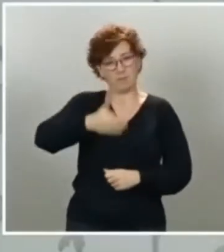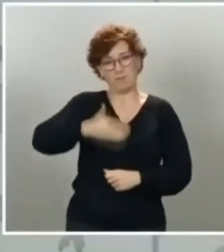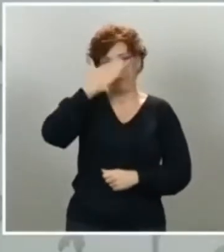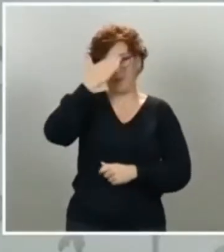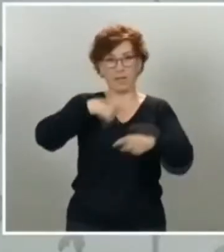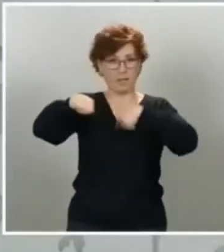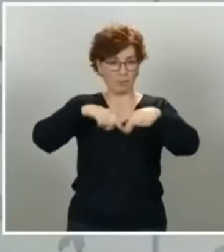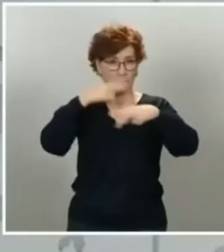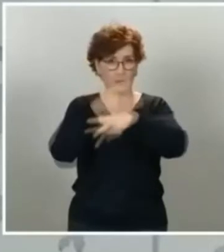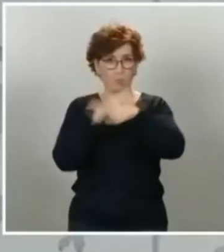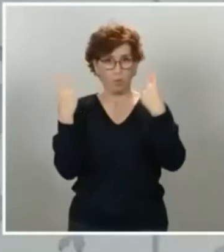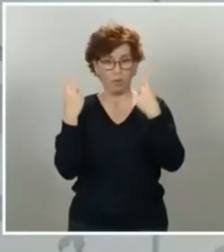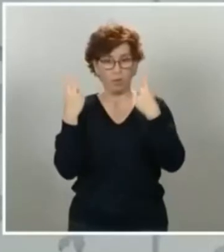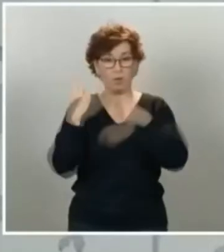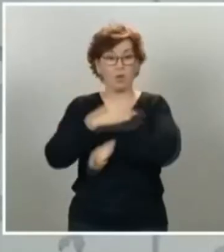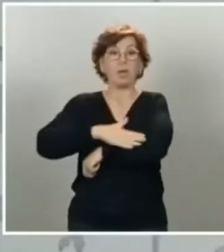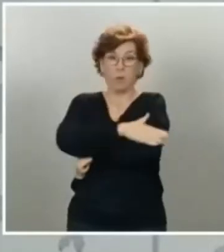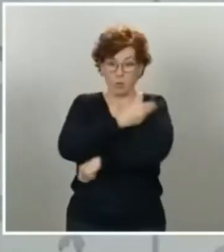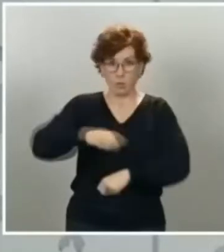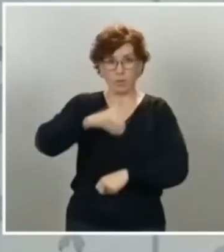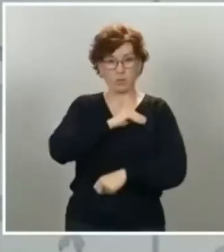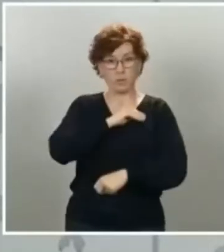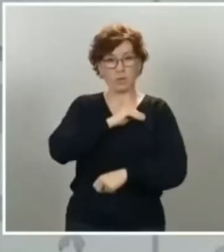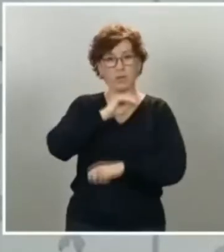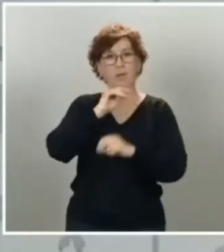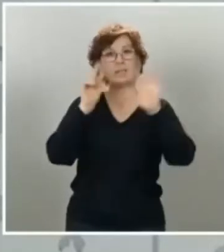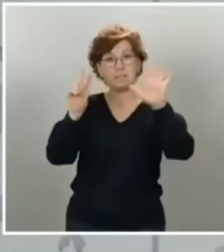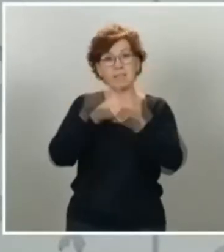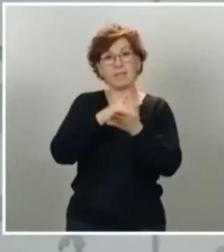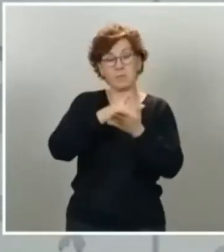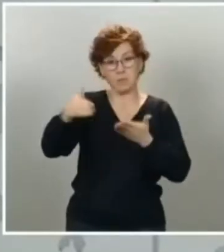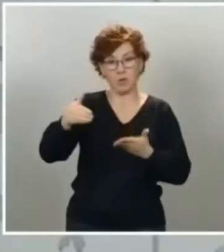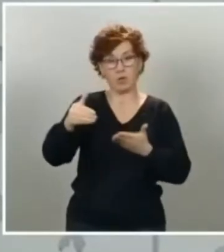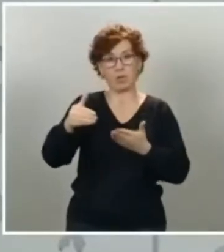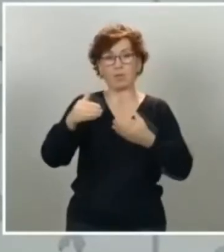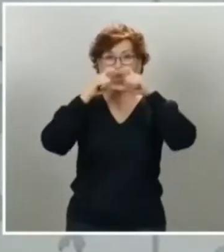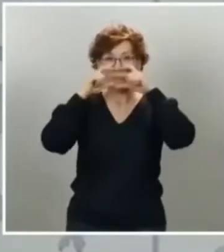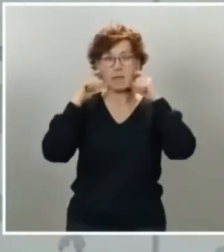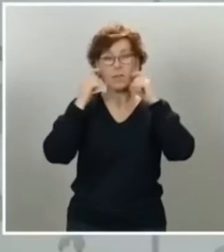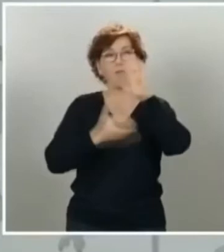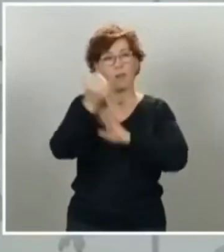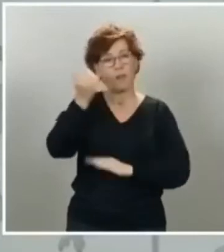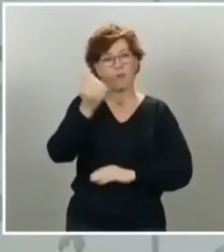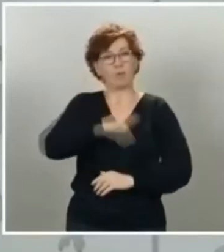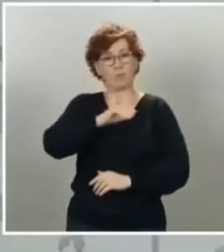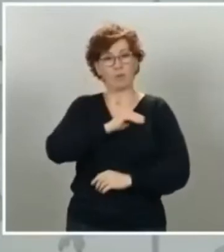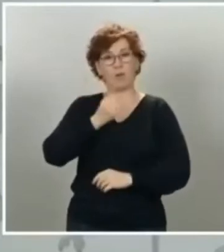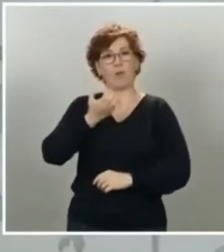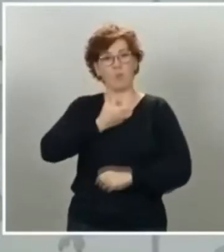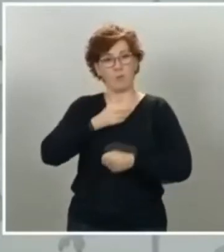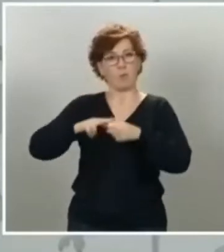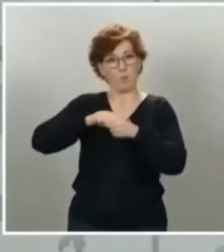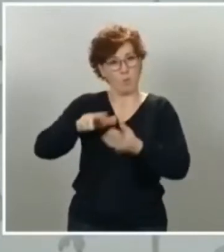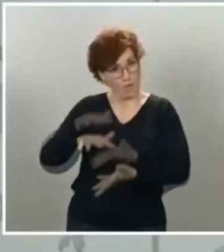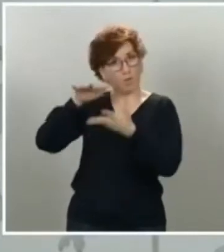entregará además otros 7 millones de mascarillas a la Federación Española de Municipios y Provincias para que las distribuyan con este mismo propósito